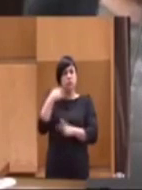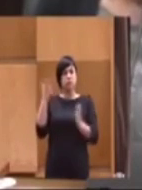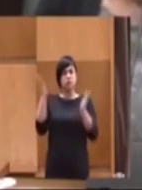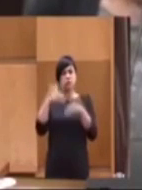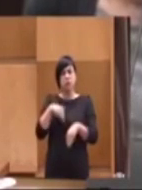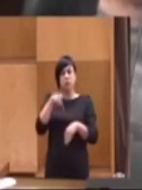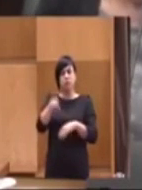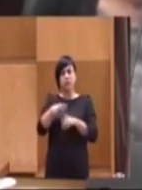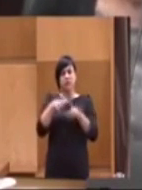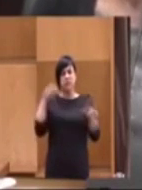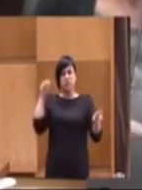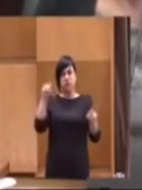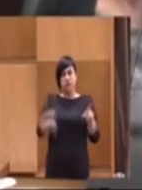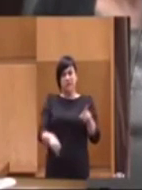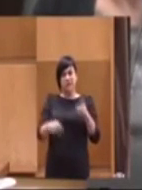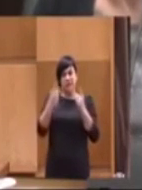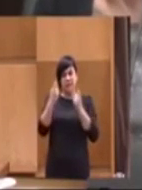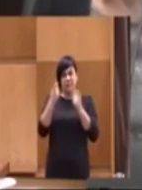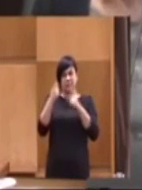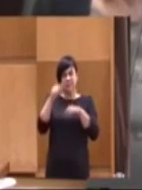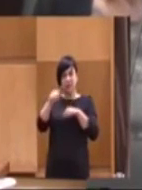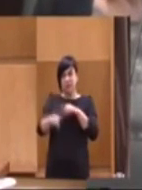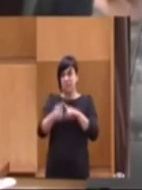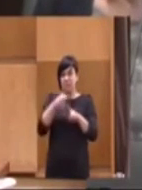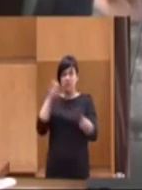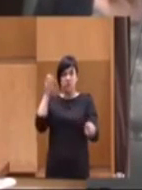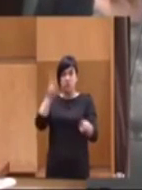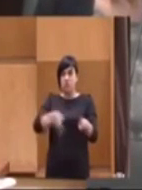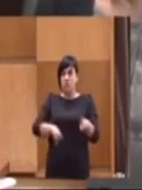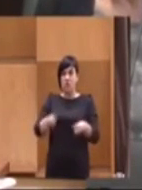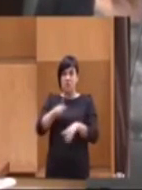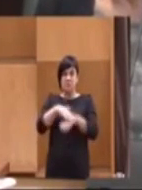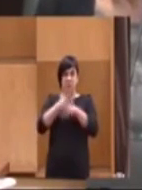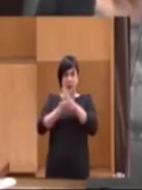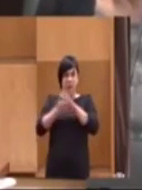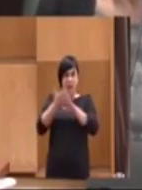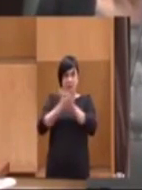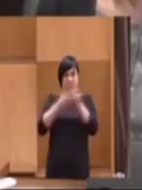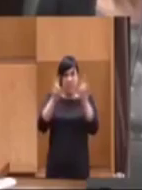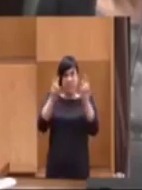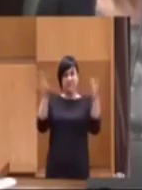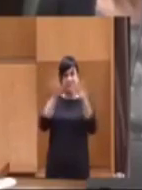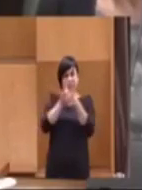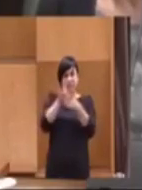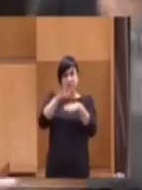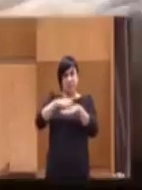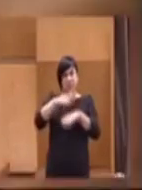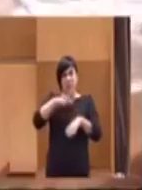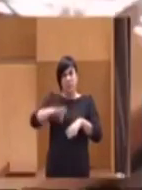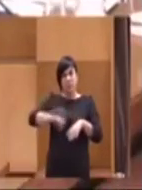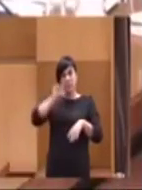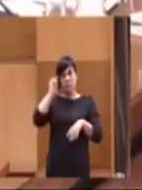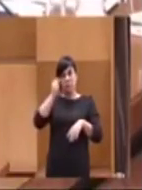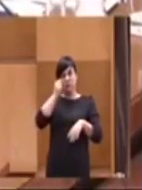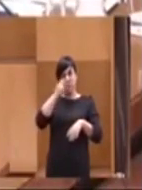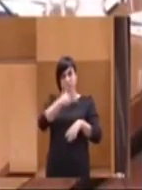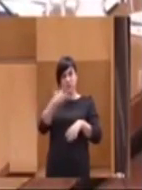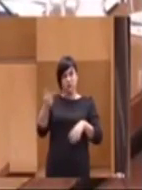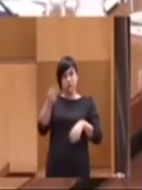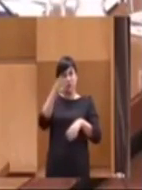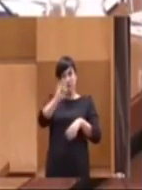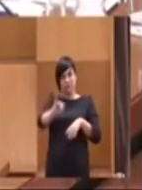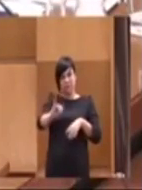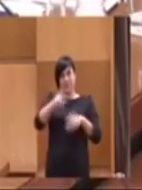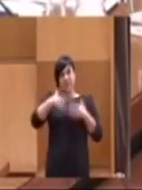necesita este foro, que no es el foro, para hablar de esto, para que podamos enterarnos de que existe chunta aragonesista.